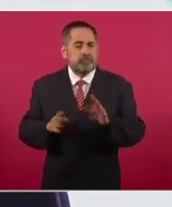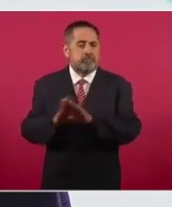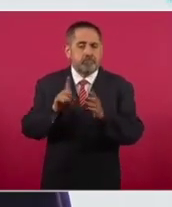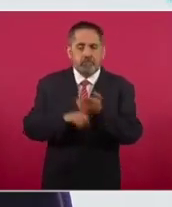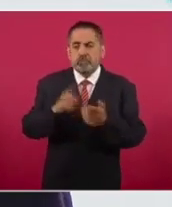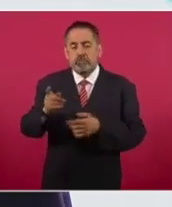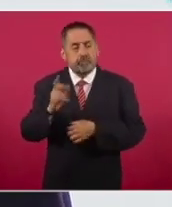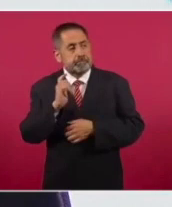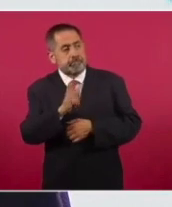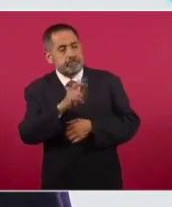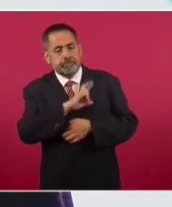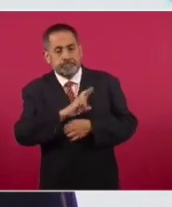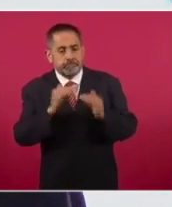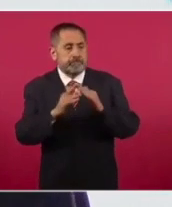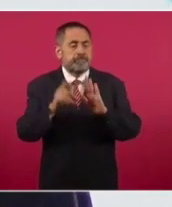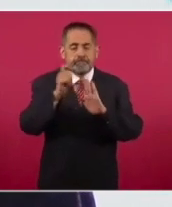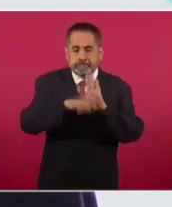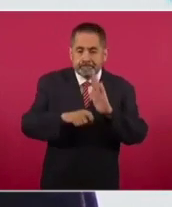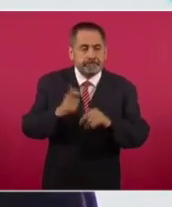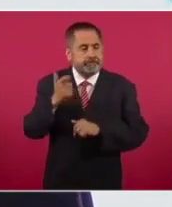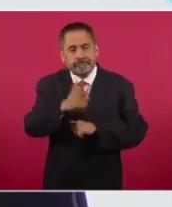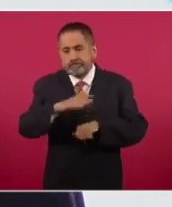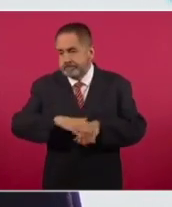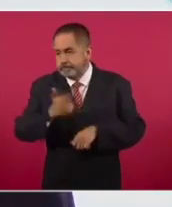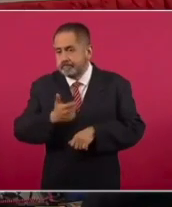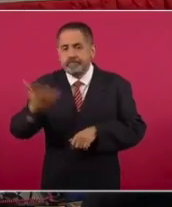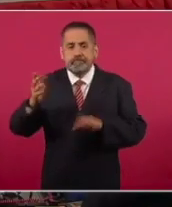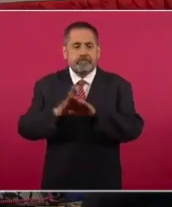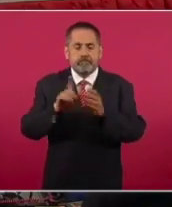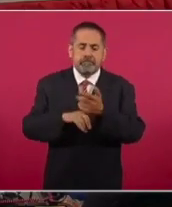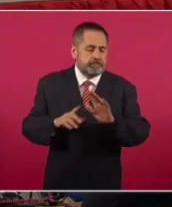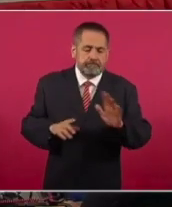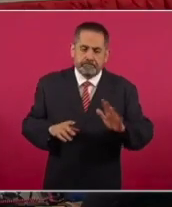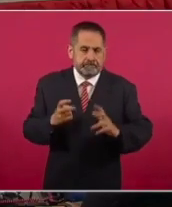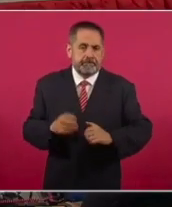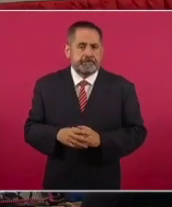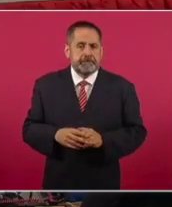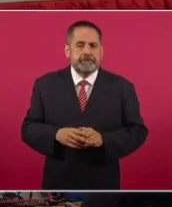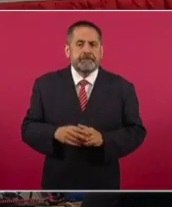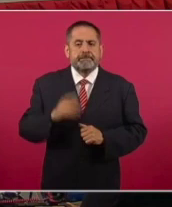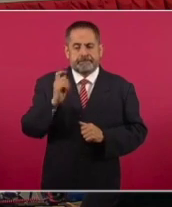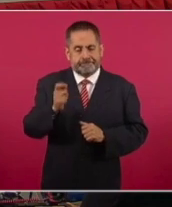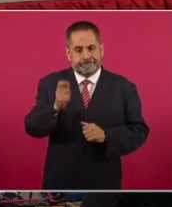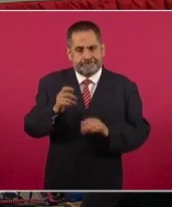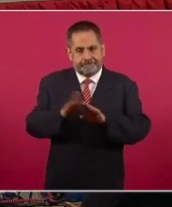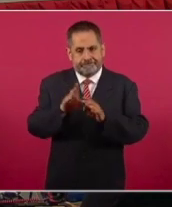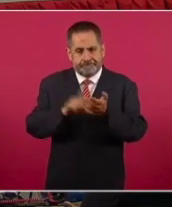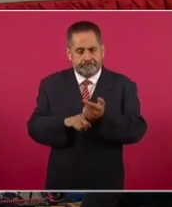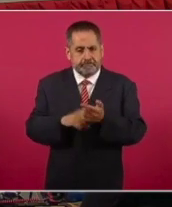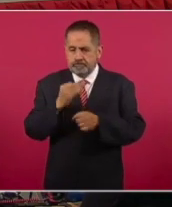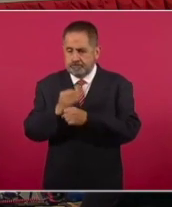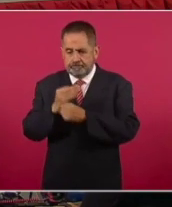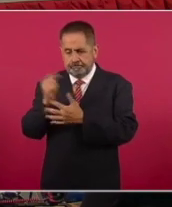hipotecas, y el costo de las tarjetas de crédito, y el costo de la deuda privada. Es decir, este paquete está